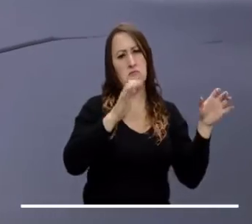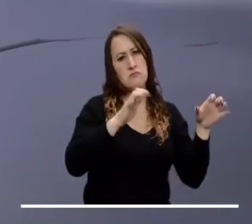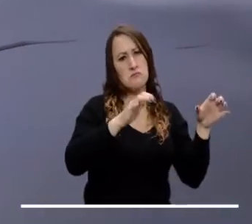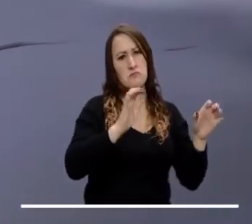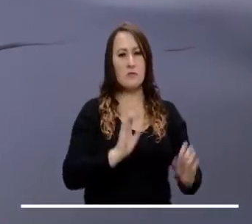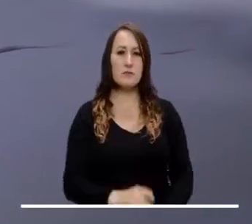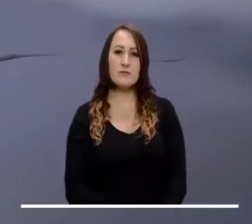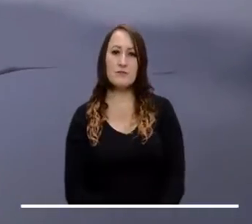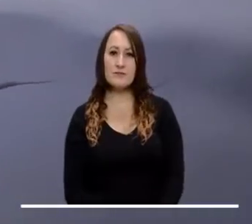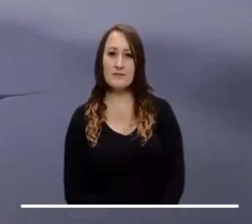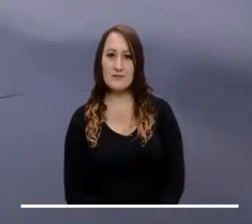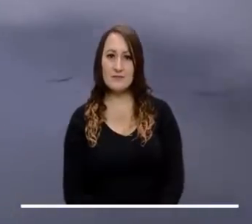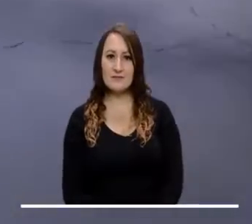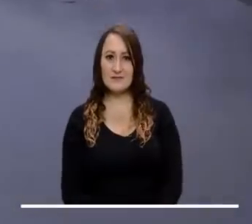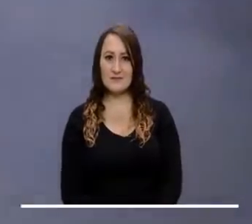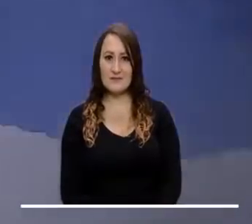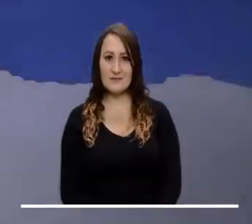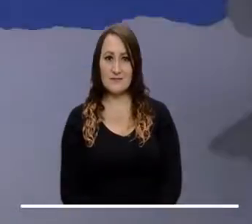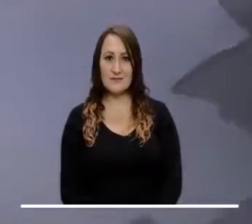calculan lluvias ligeras.